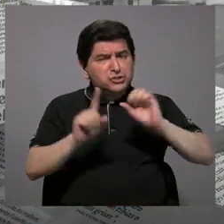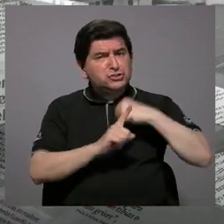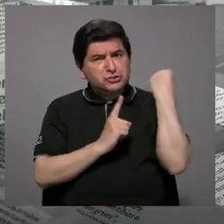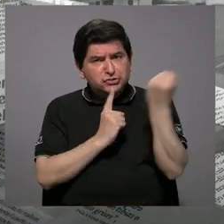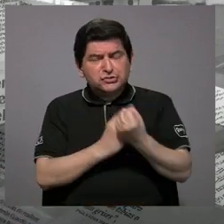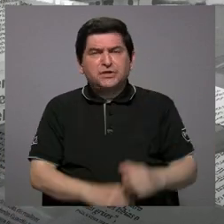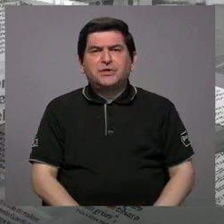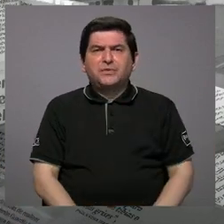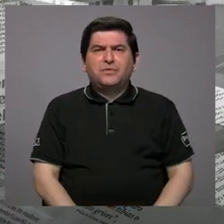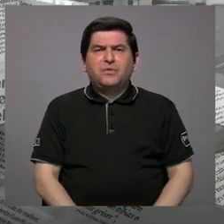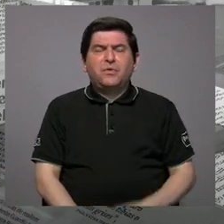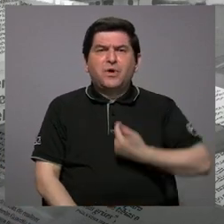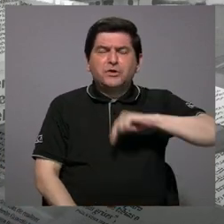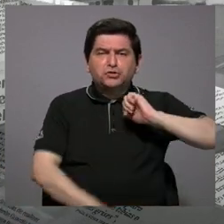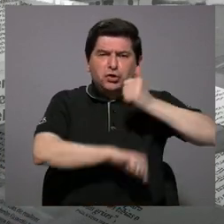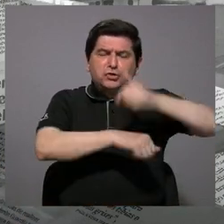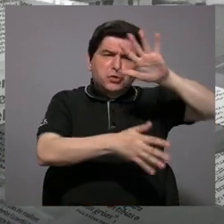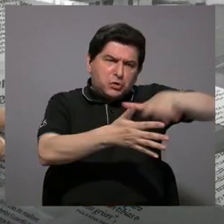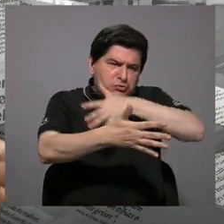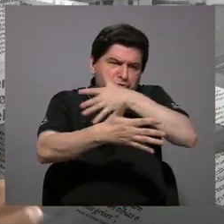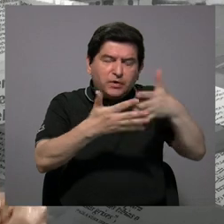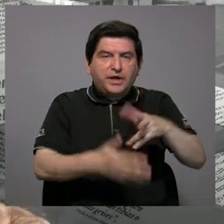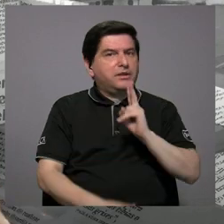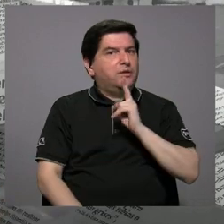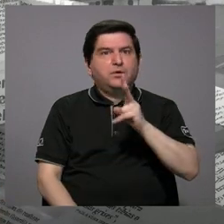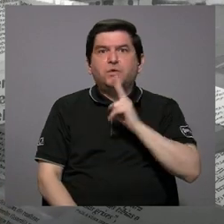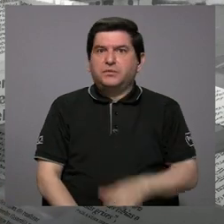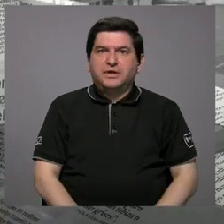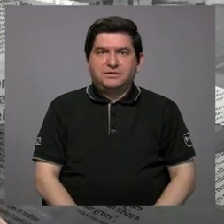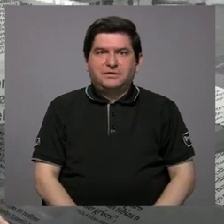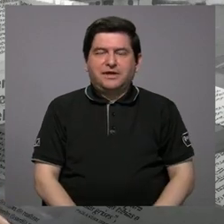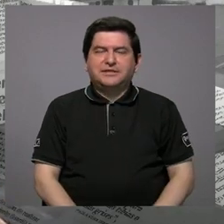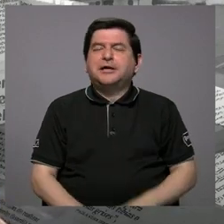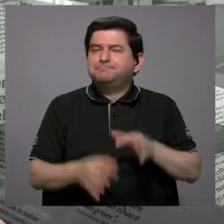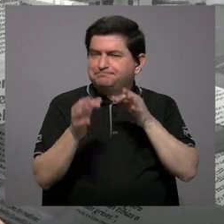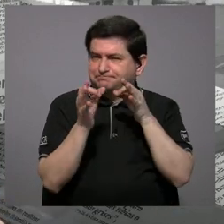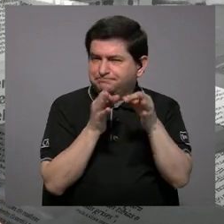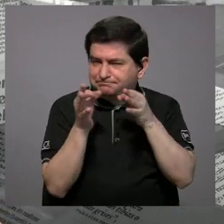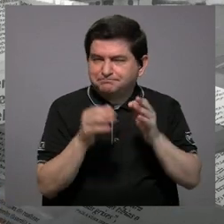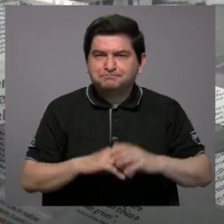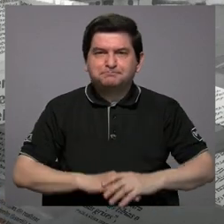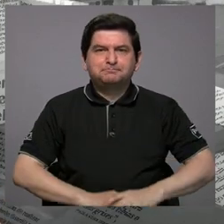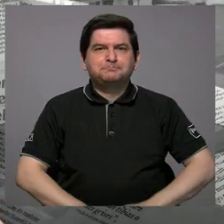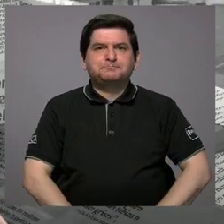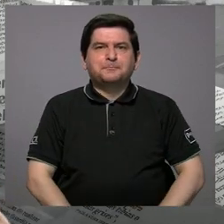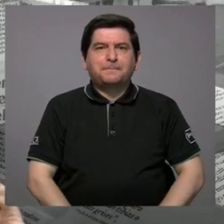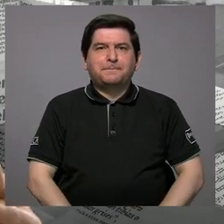diciéndose la vamos a poner de X a X hora y cosa que no es cierto. De hecho, para contarte acá,